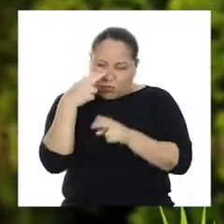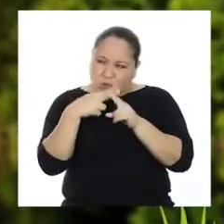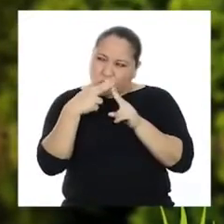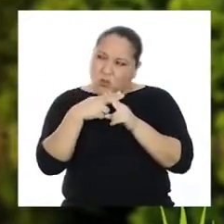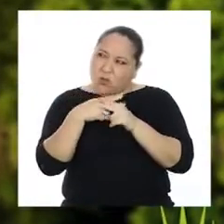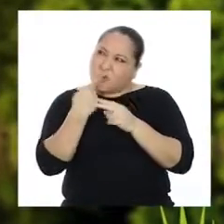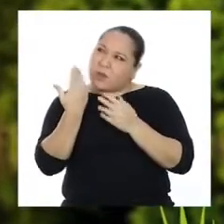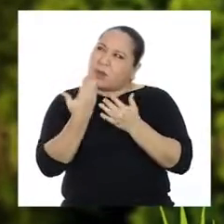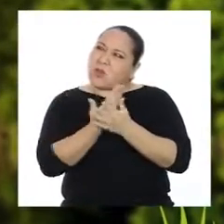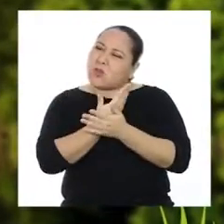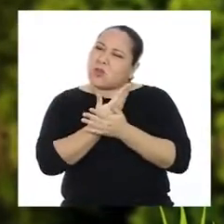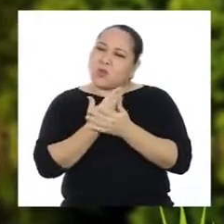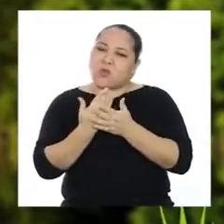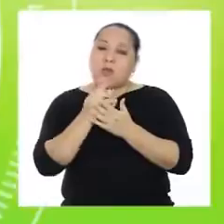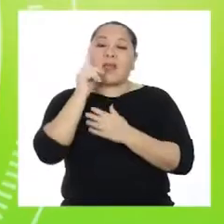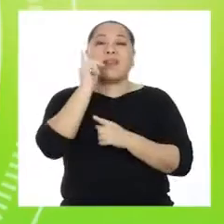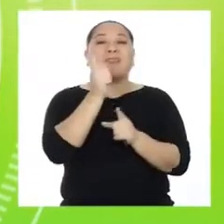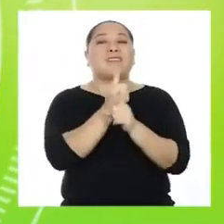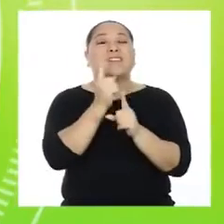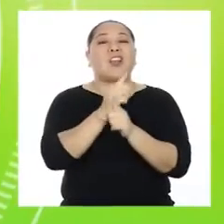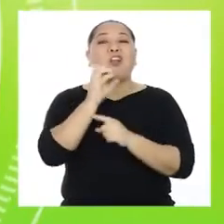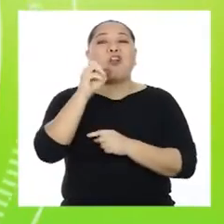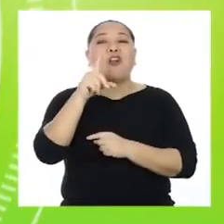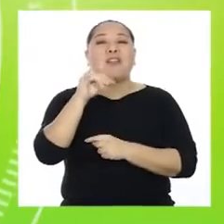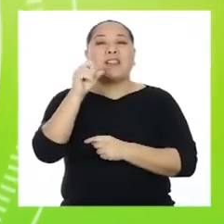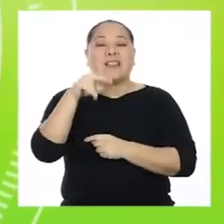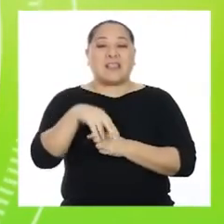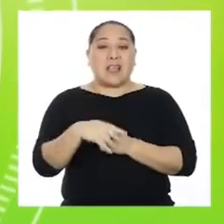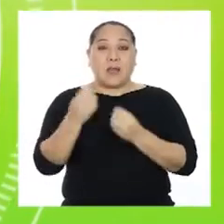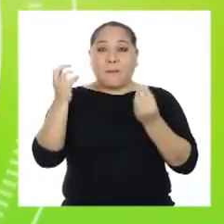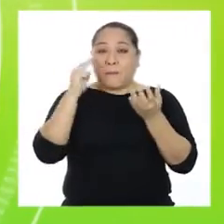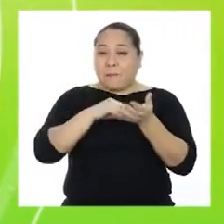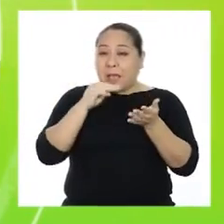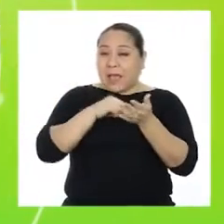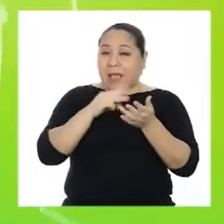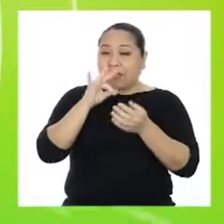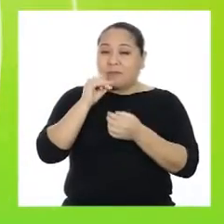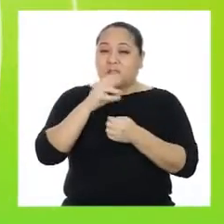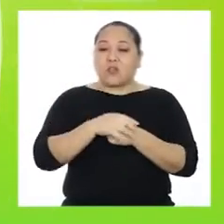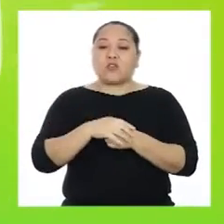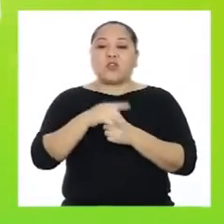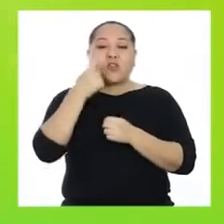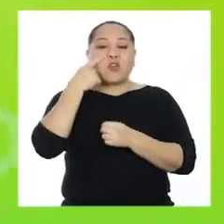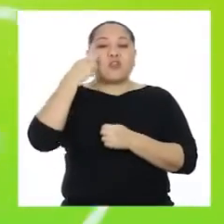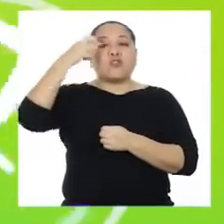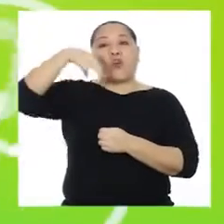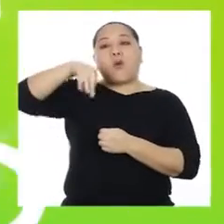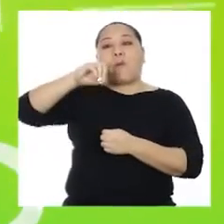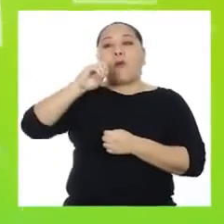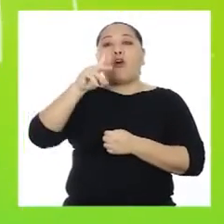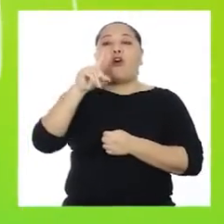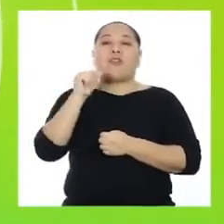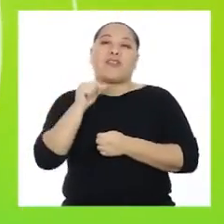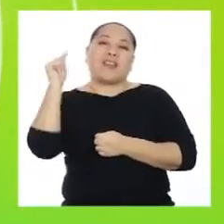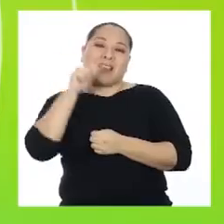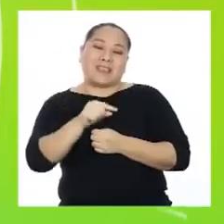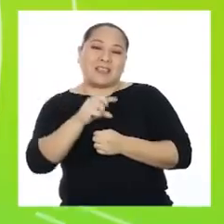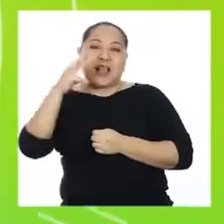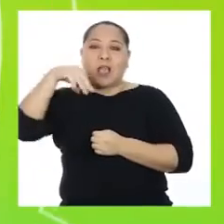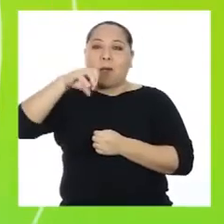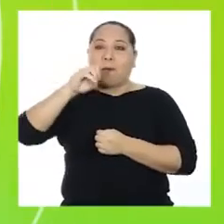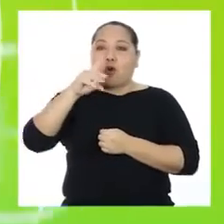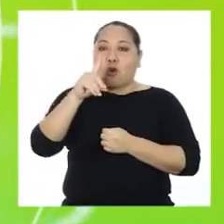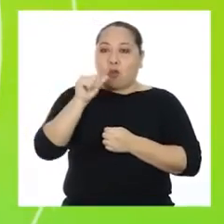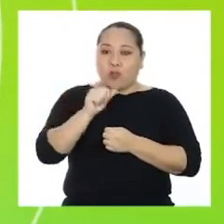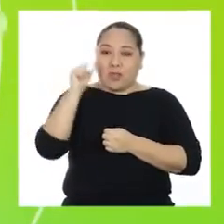Tiene un nombre de moda. Eso es, Solinda. La mayor frecuencia se conoce como moda. En este